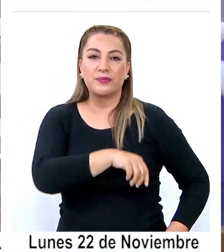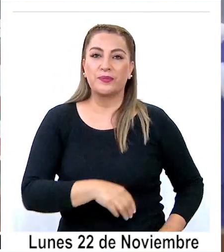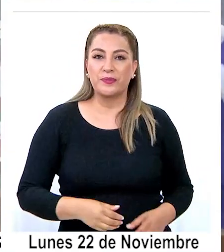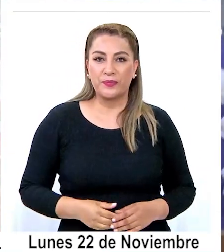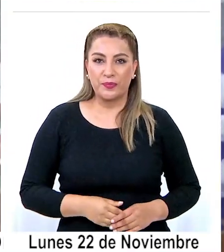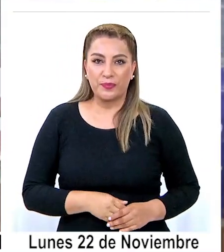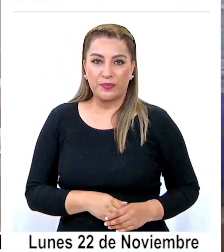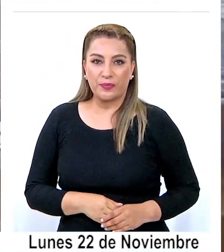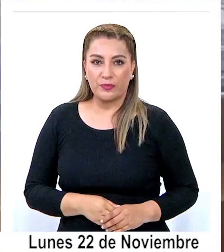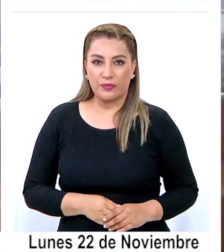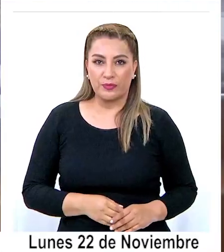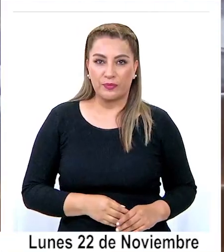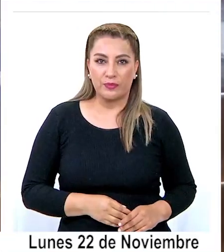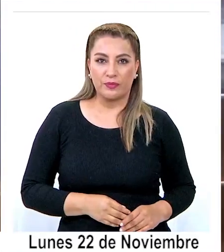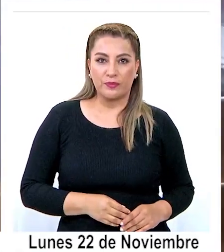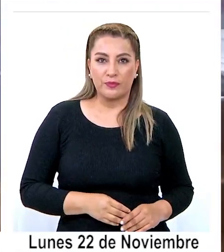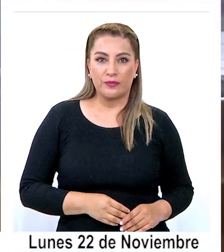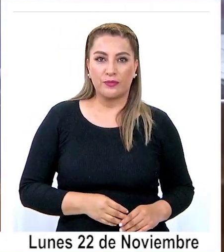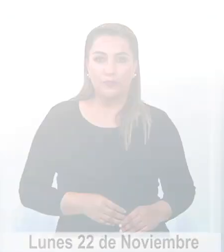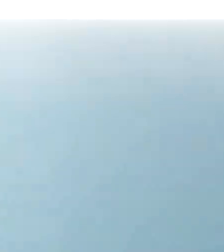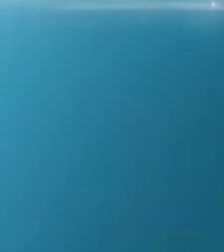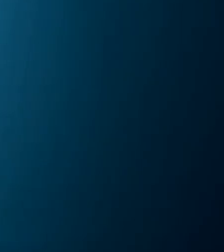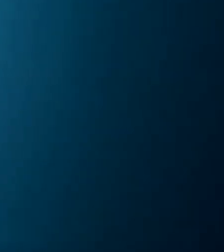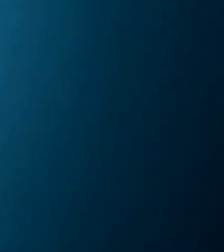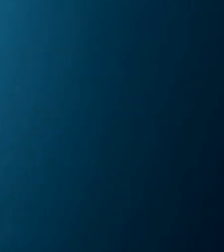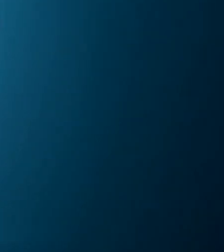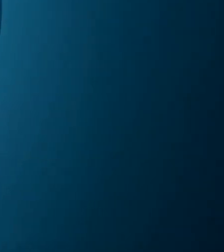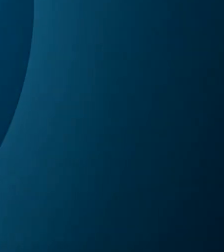desarrollo de esta actividad por la preservación...